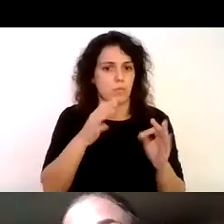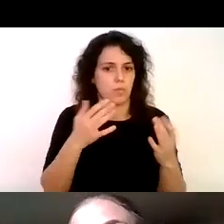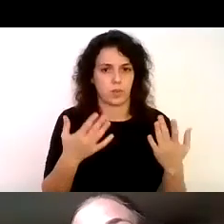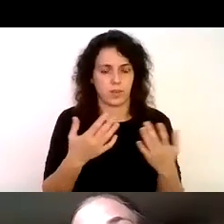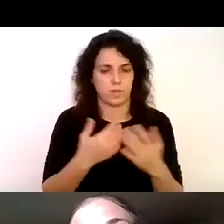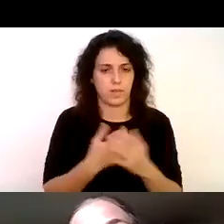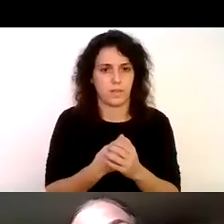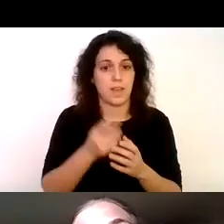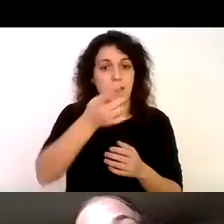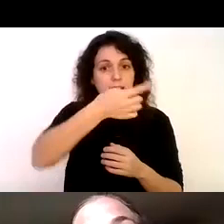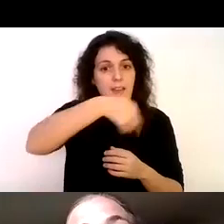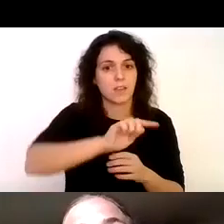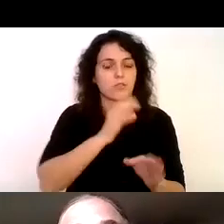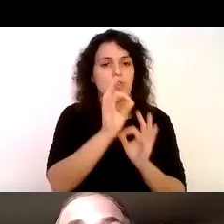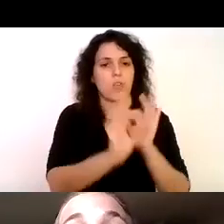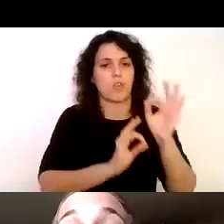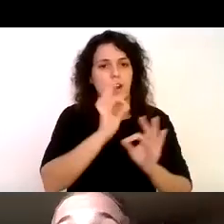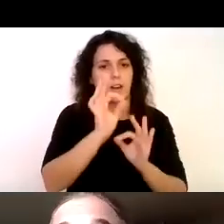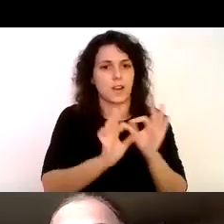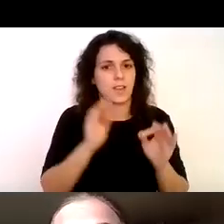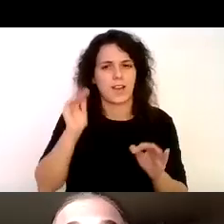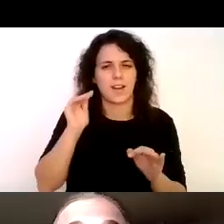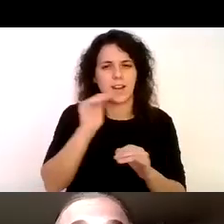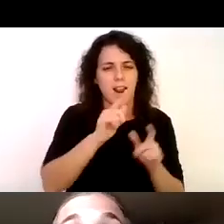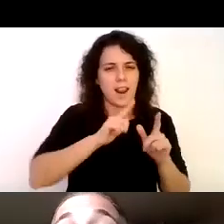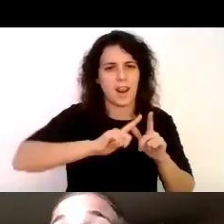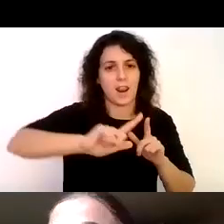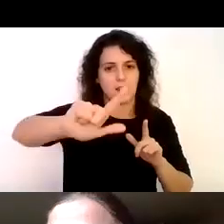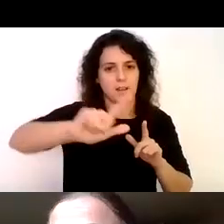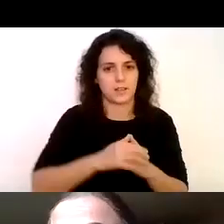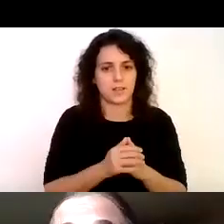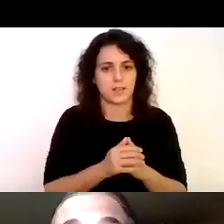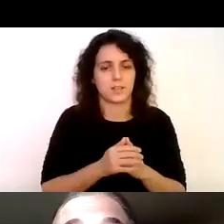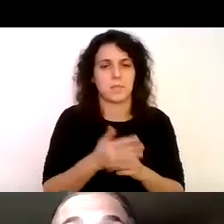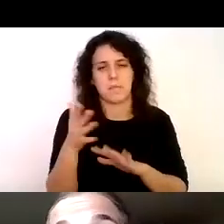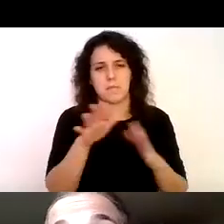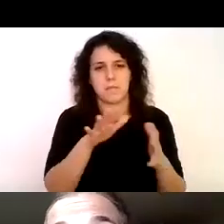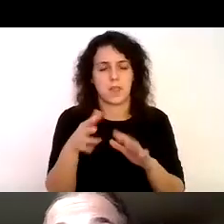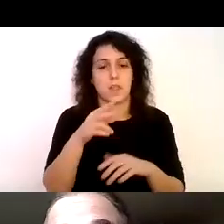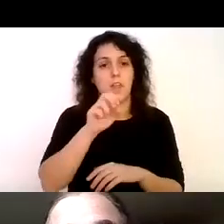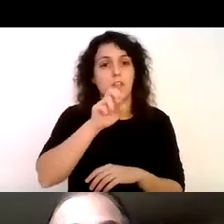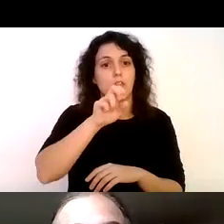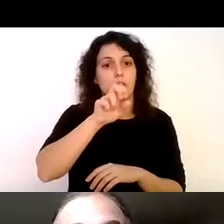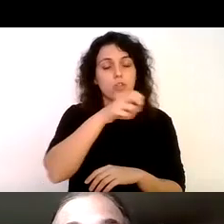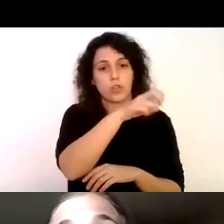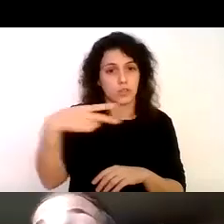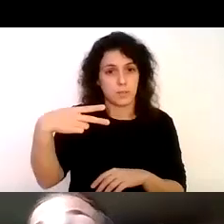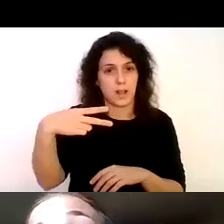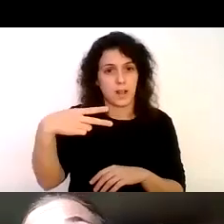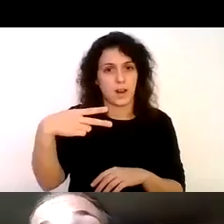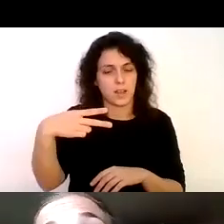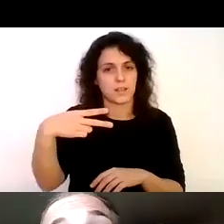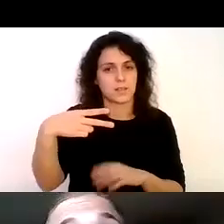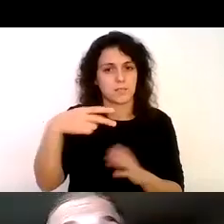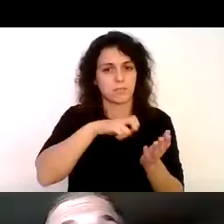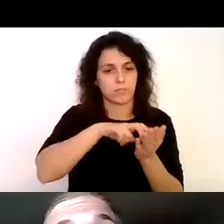ellos organizan expediciones largas es decir aproximadamente de dos semanas de una